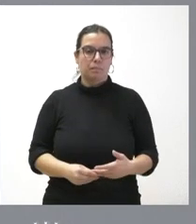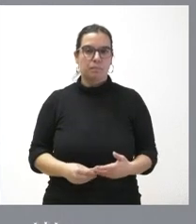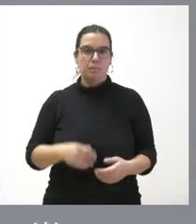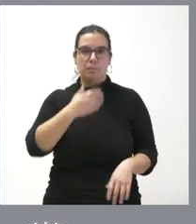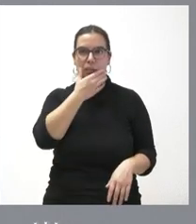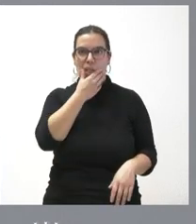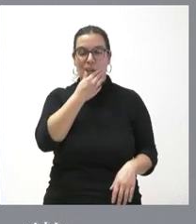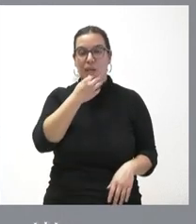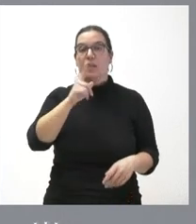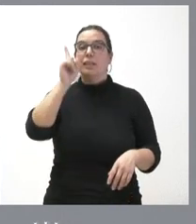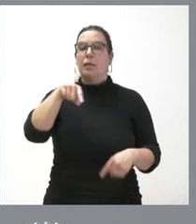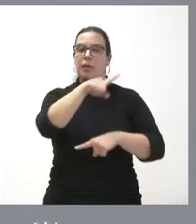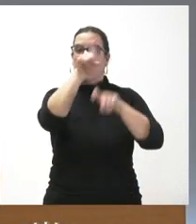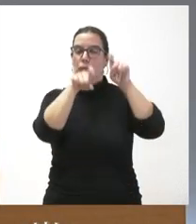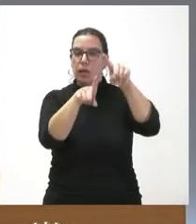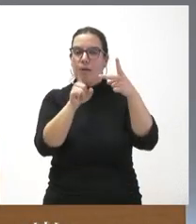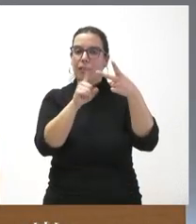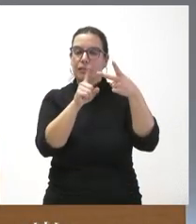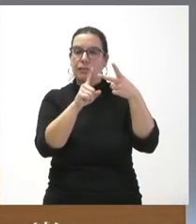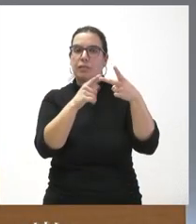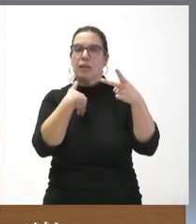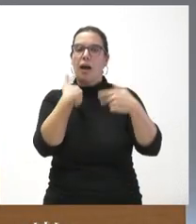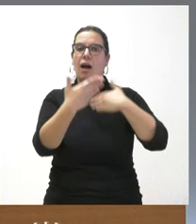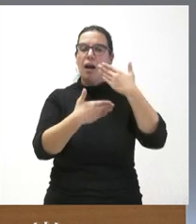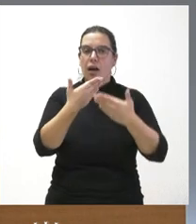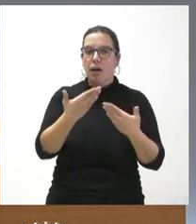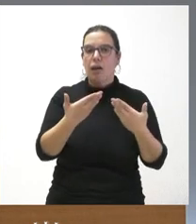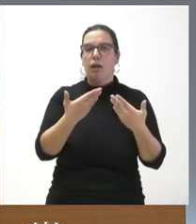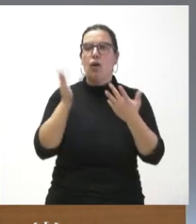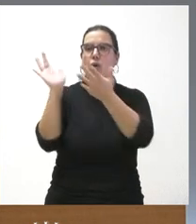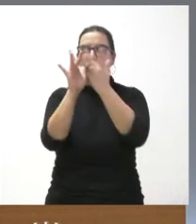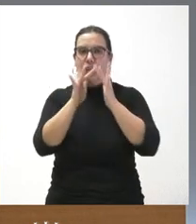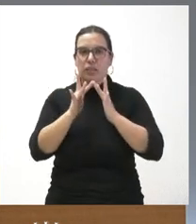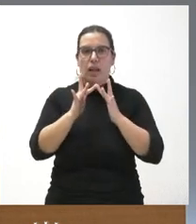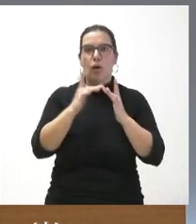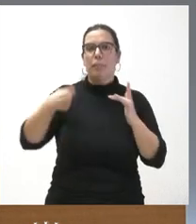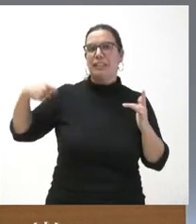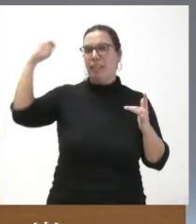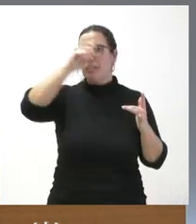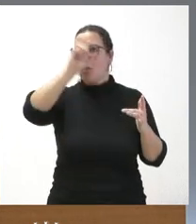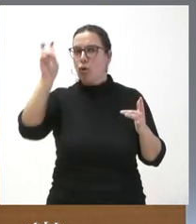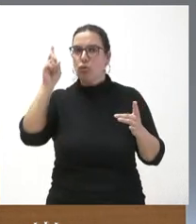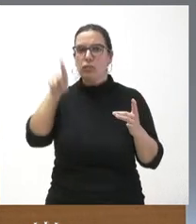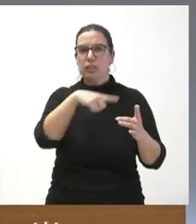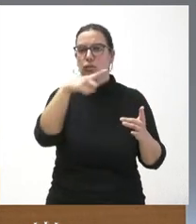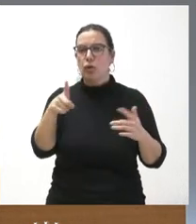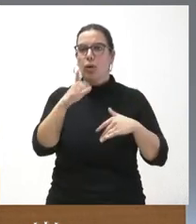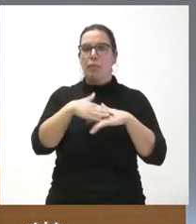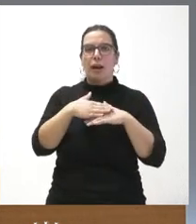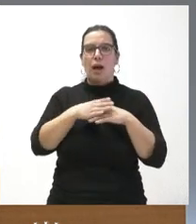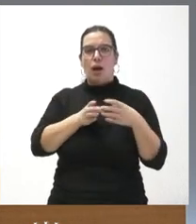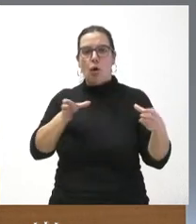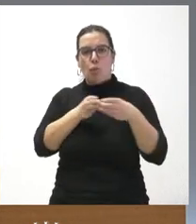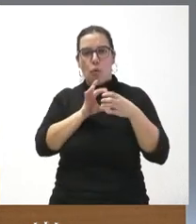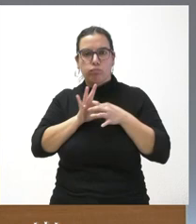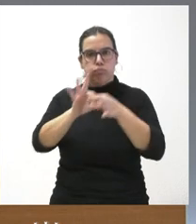le preguntaba si el presidente ha avanzado su intención no sé de ponerse en contacto con otros presidentes de comunidades autónomas para hacer un frente común